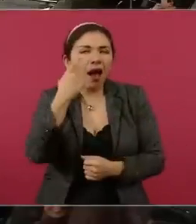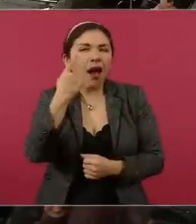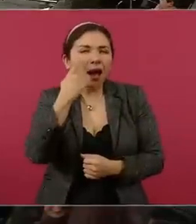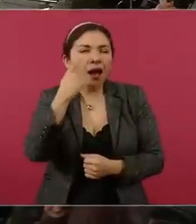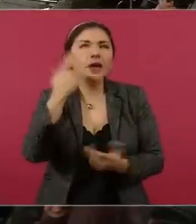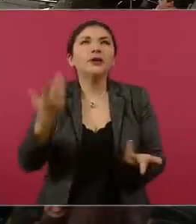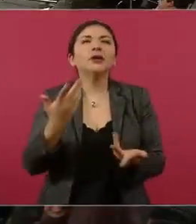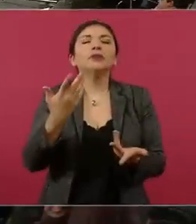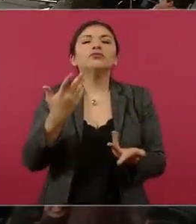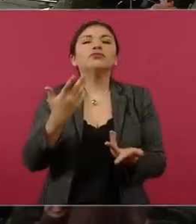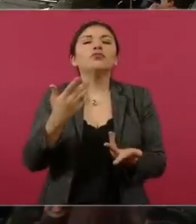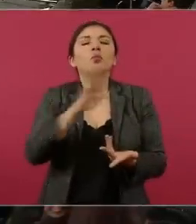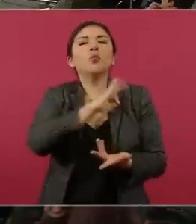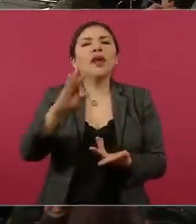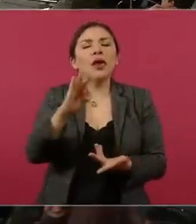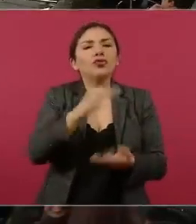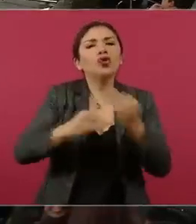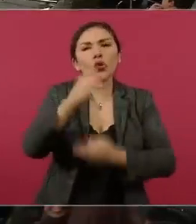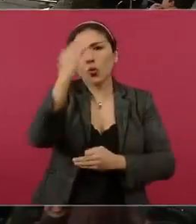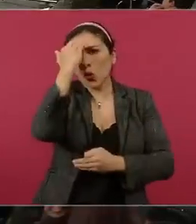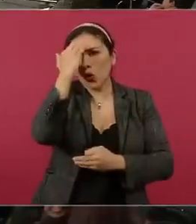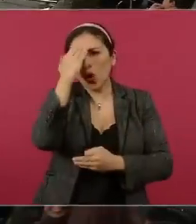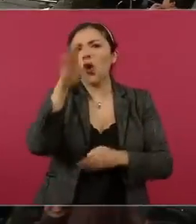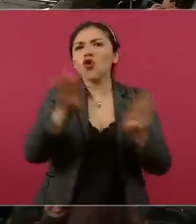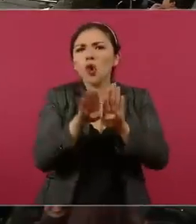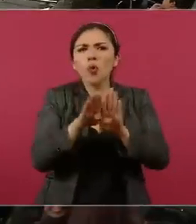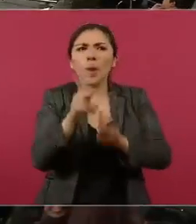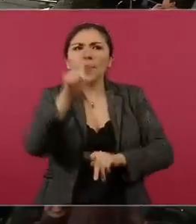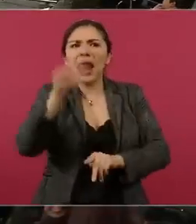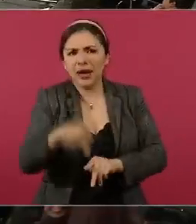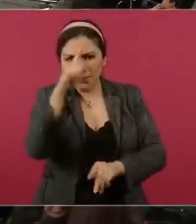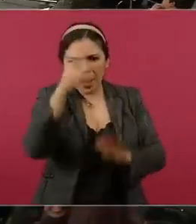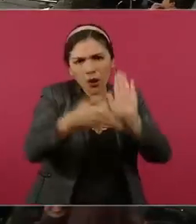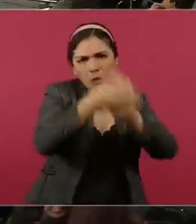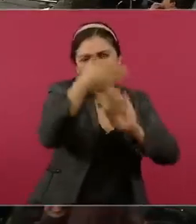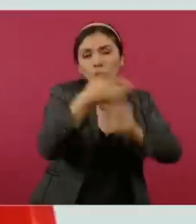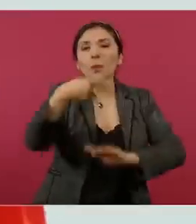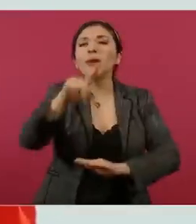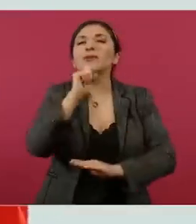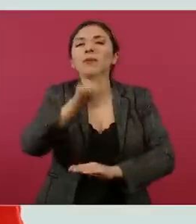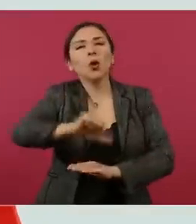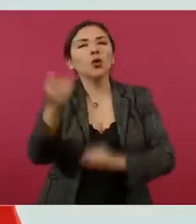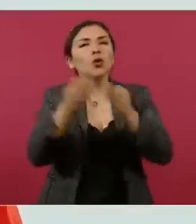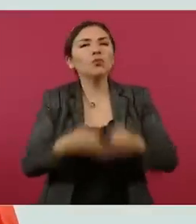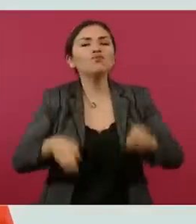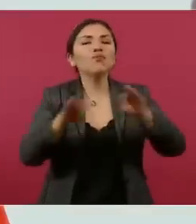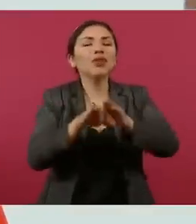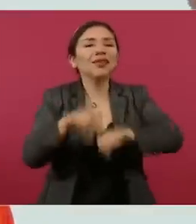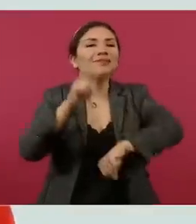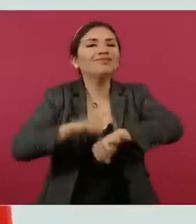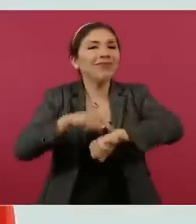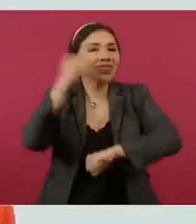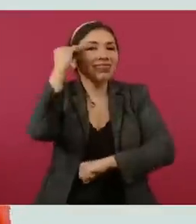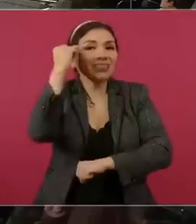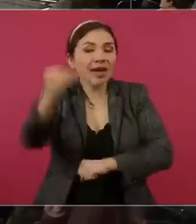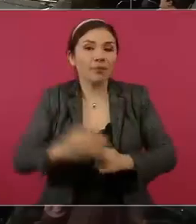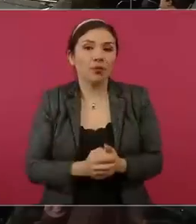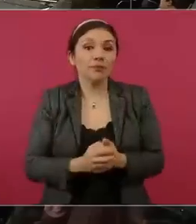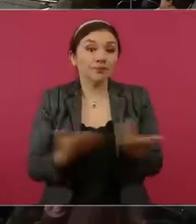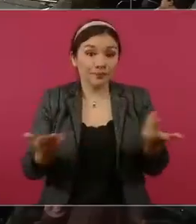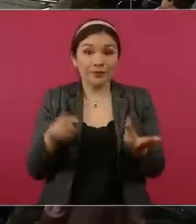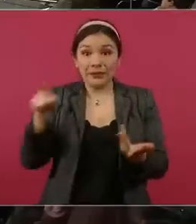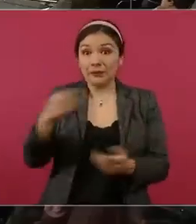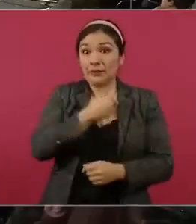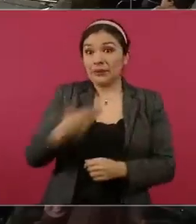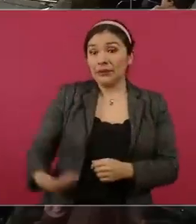Normalmente nos ayudan a conocer sí el plan de construcción, pero también algo muy importante, los tiempos. Como lo ha dicho aquí